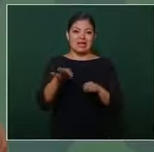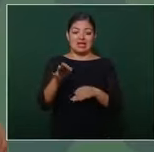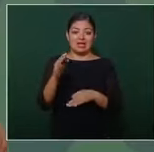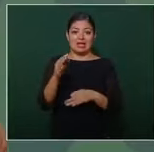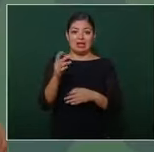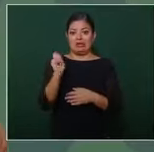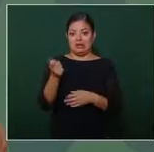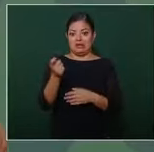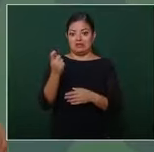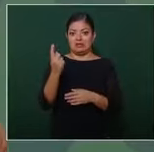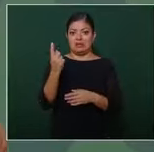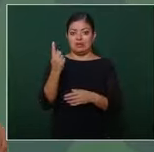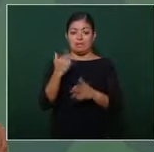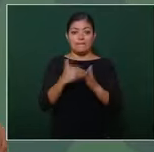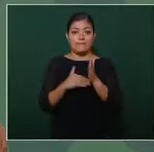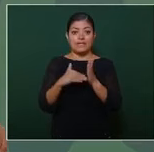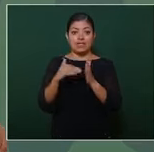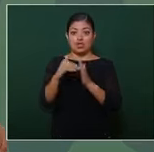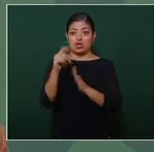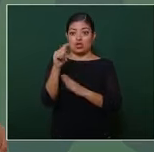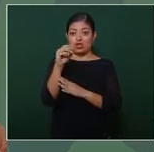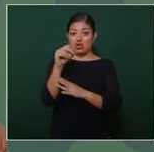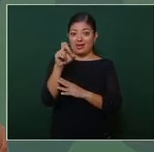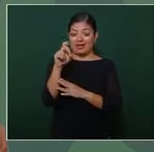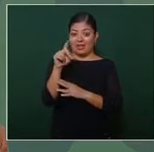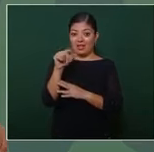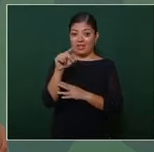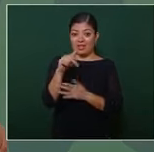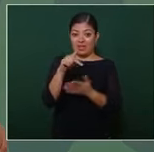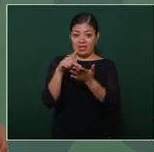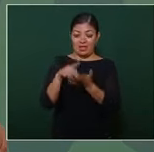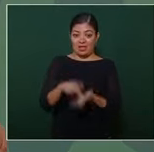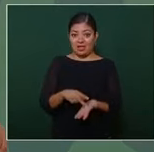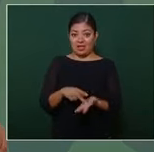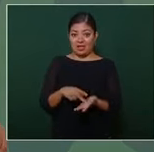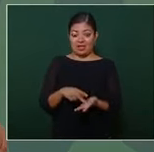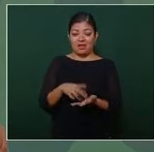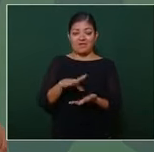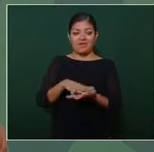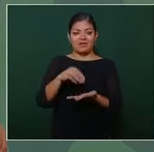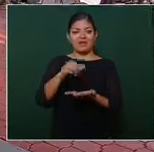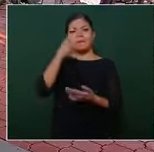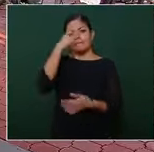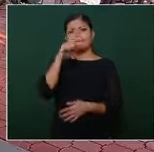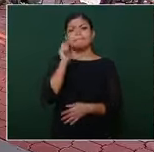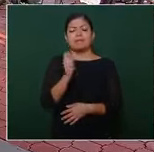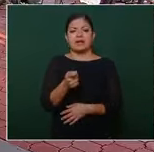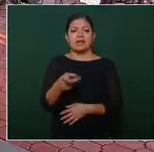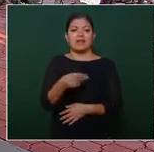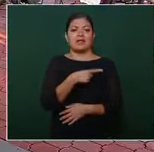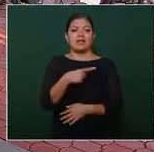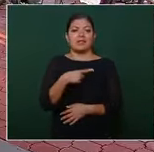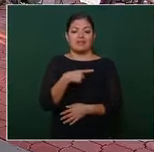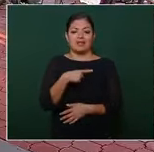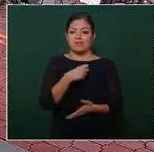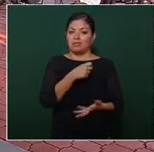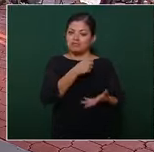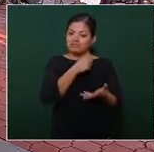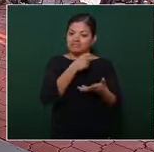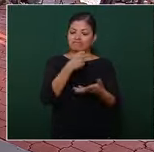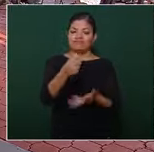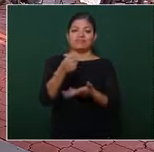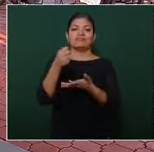ese millón de toneladas de fertilizantes es para que se entregue fertilizante gratuito